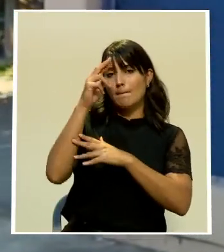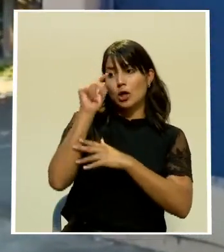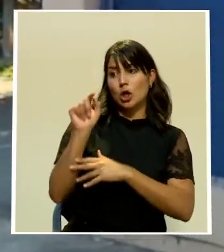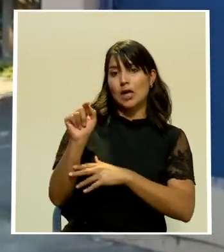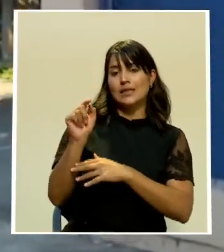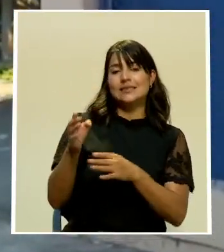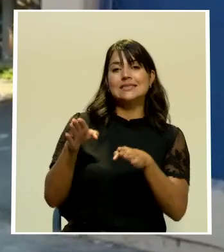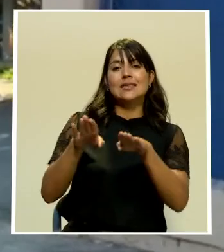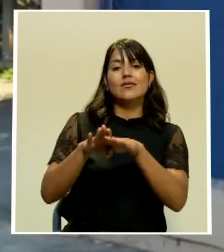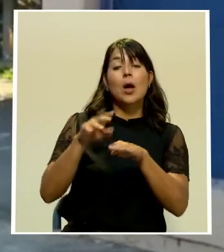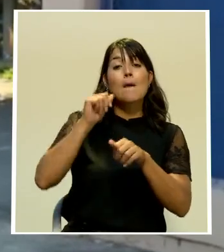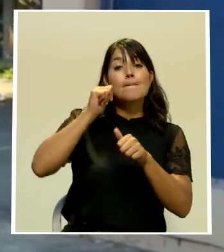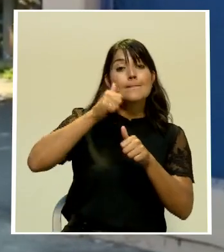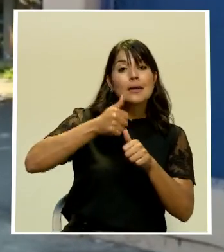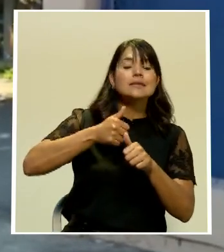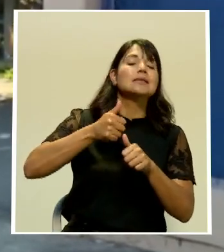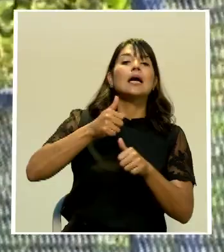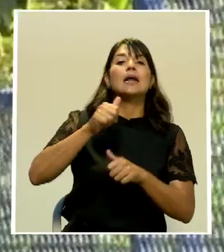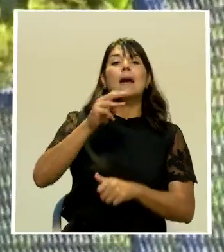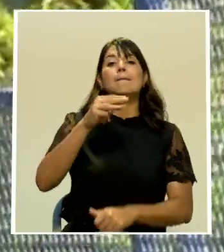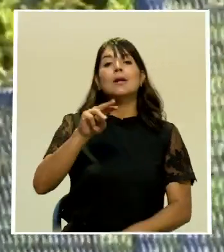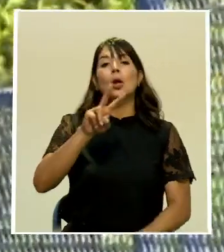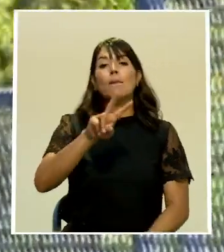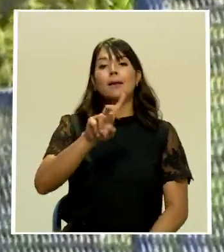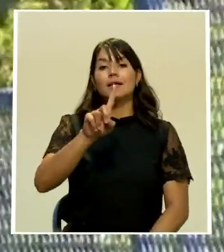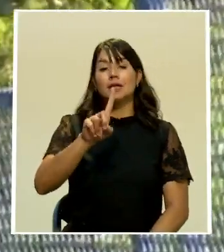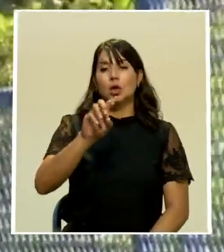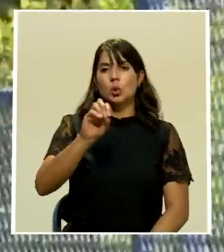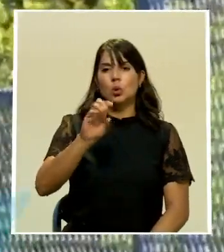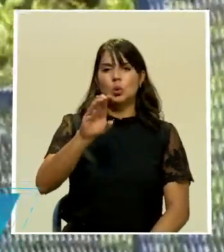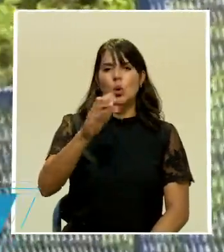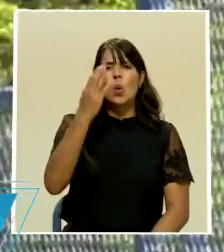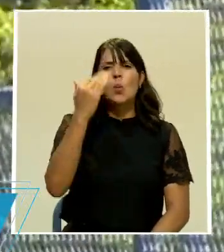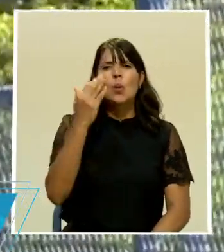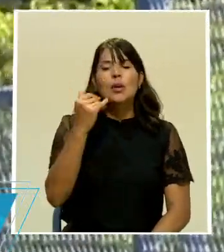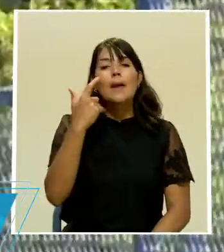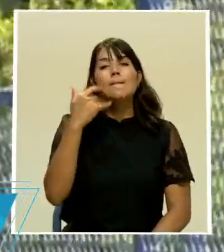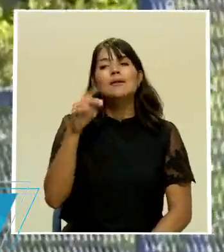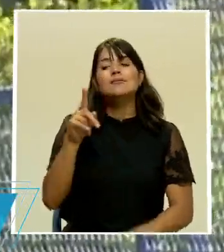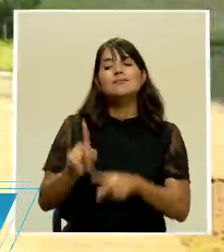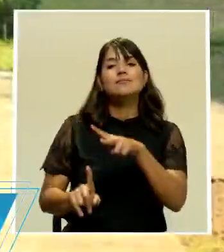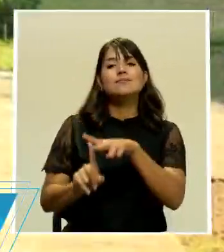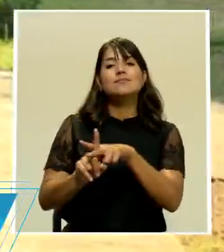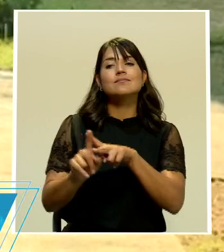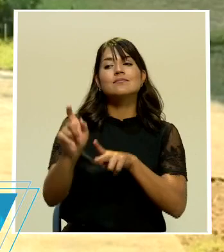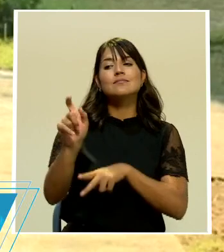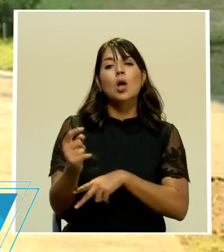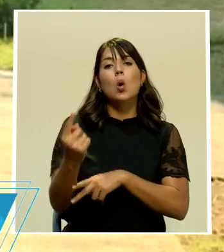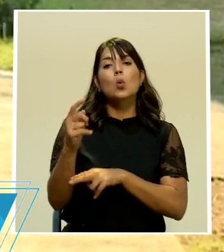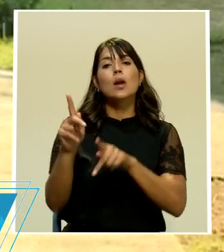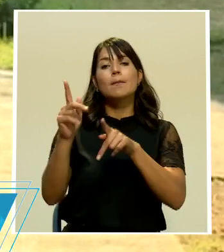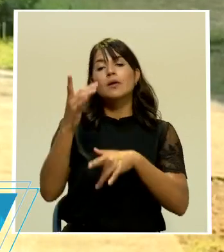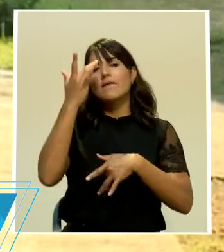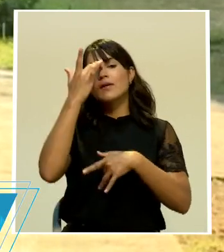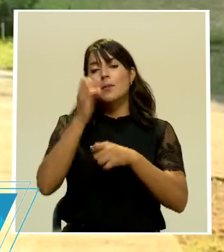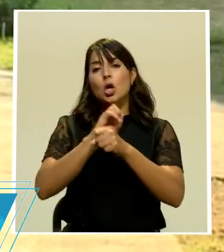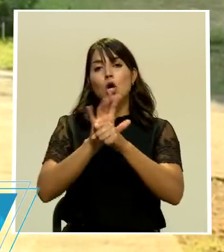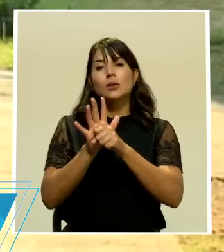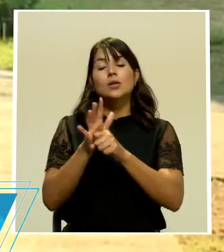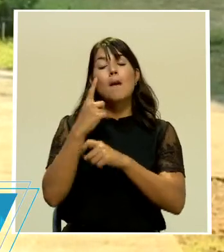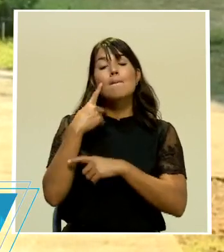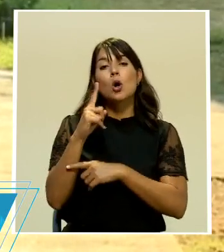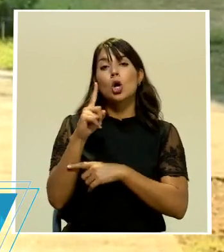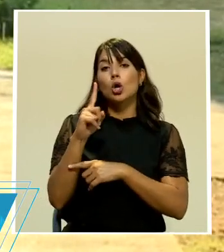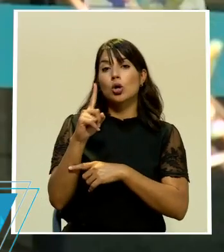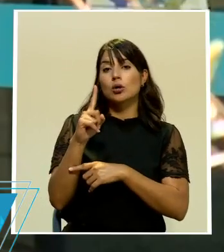cerrado mañana miércoles 21 de octubre debido a la confirmación de un caso positivo por COVID-19